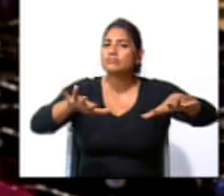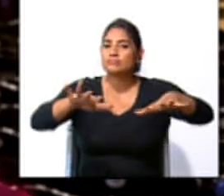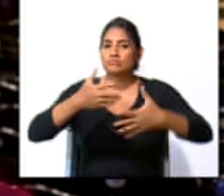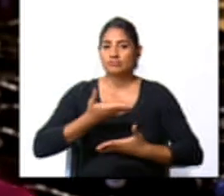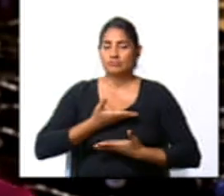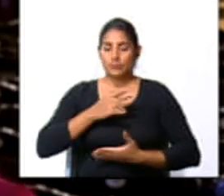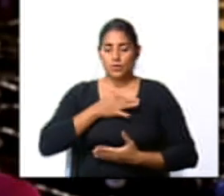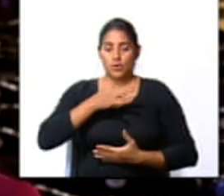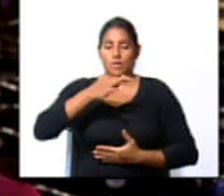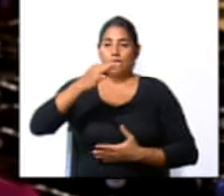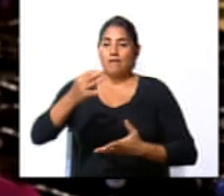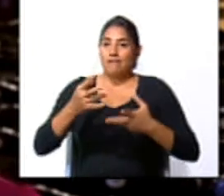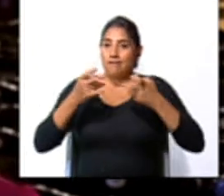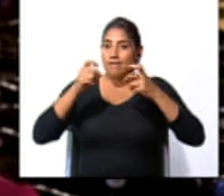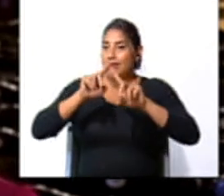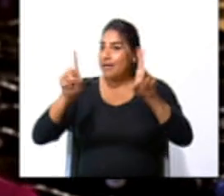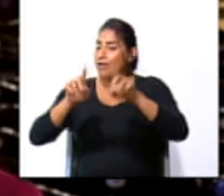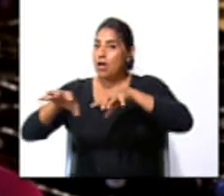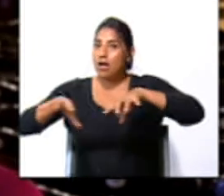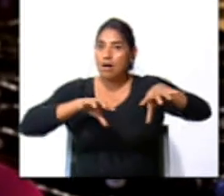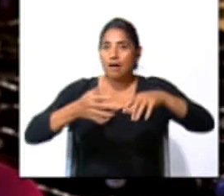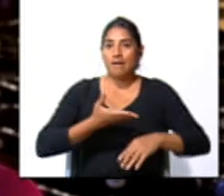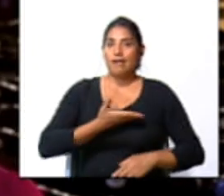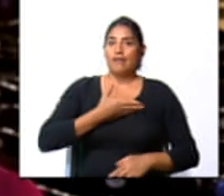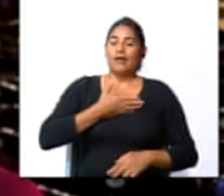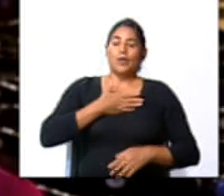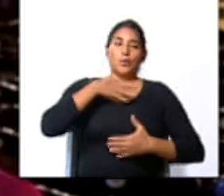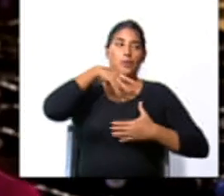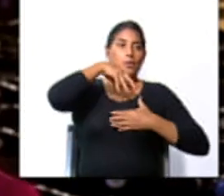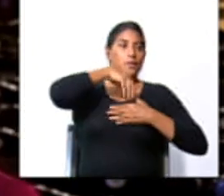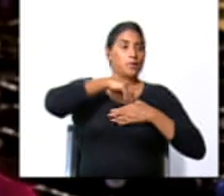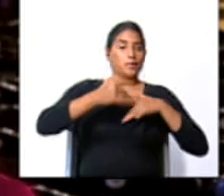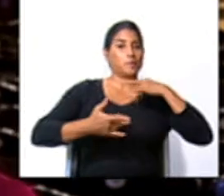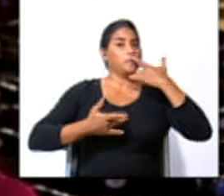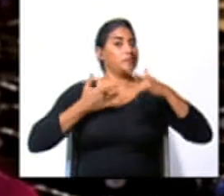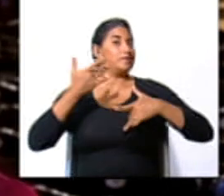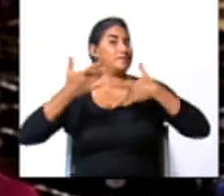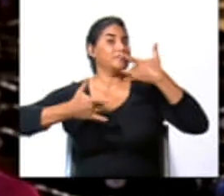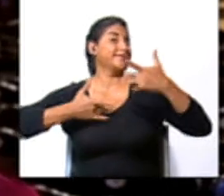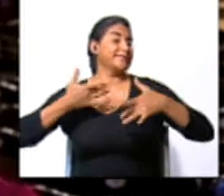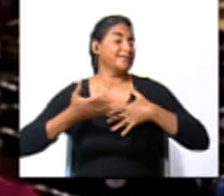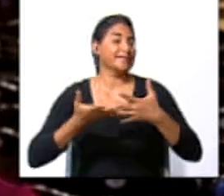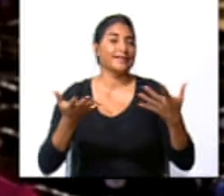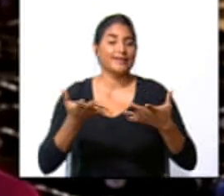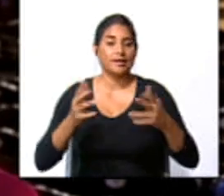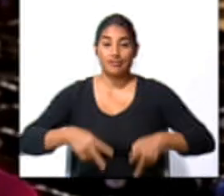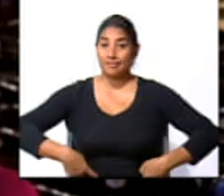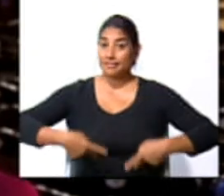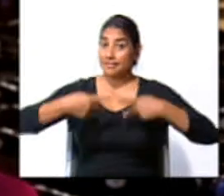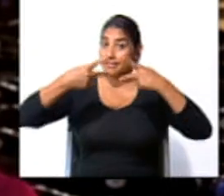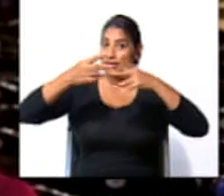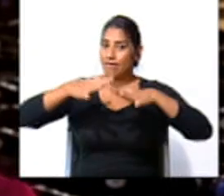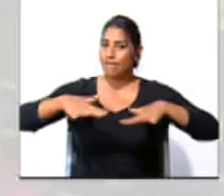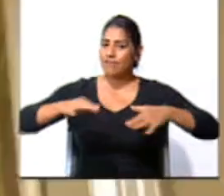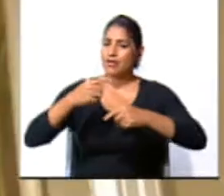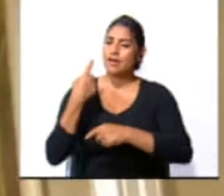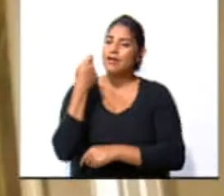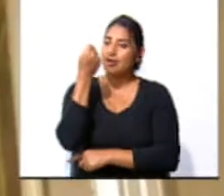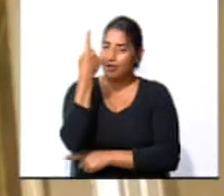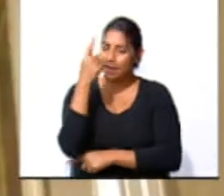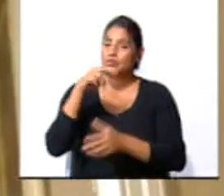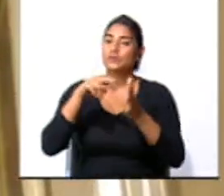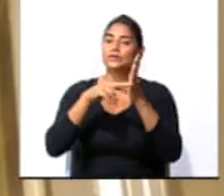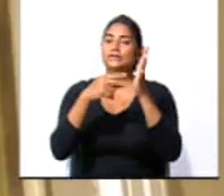el espíritu con diferentes eventos que nos hacen sentir que la vida entonces tiene sentido.